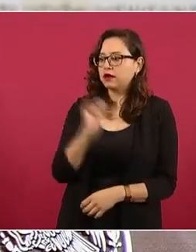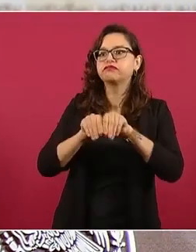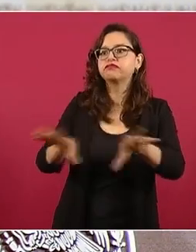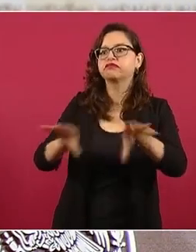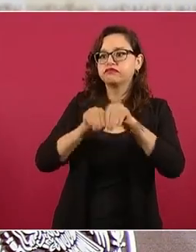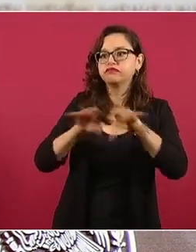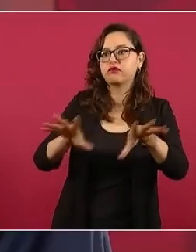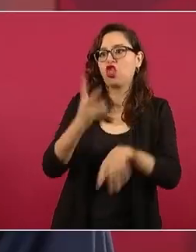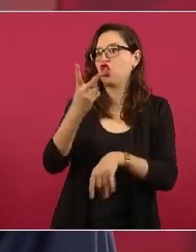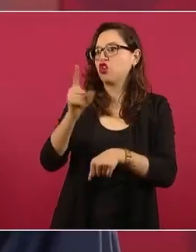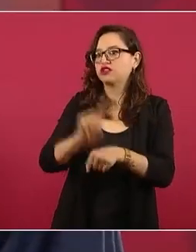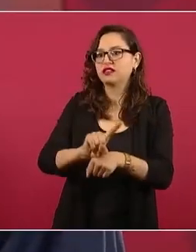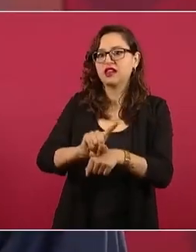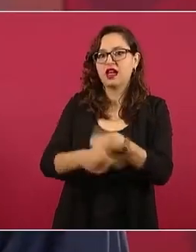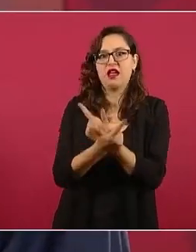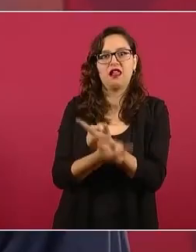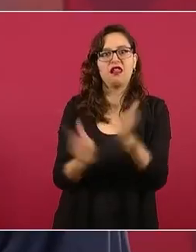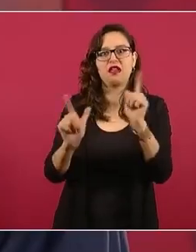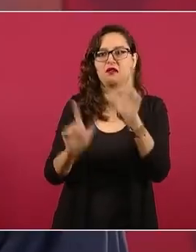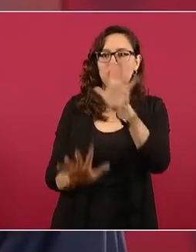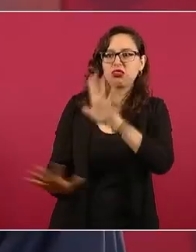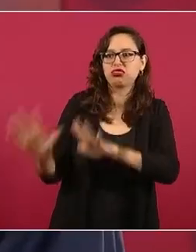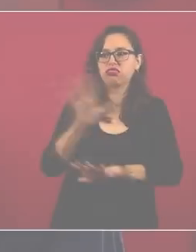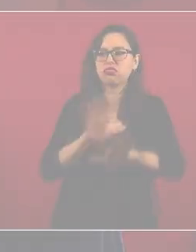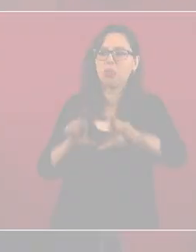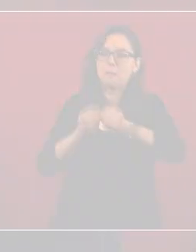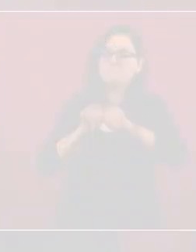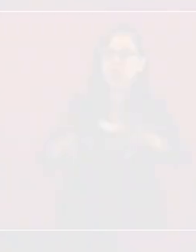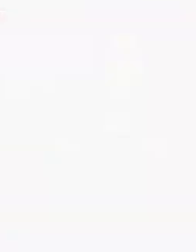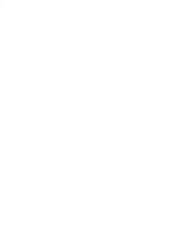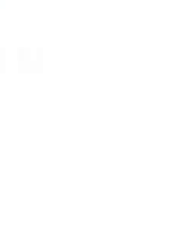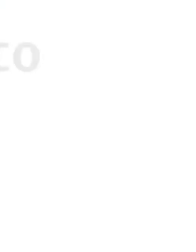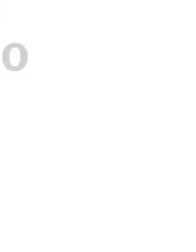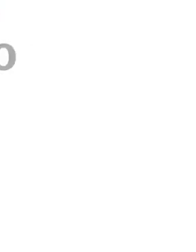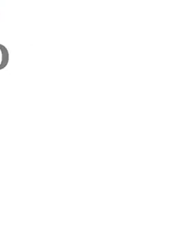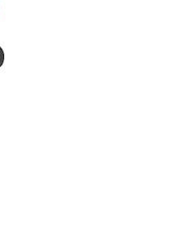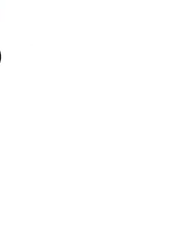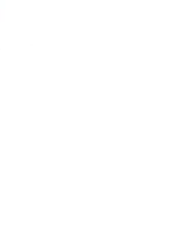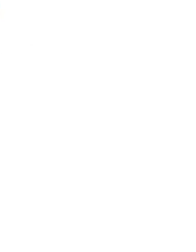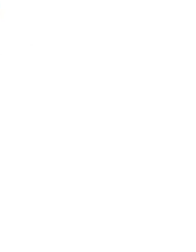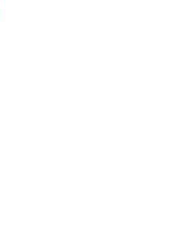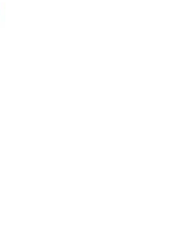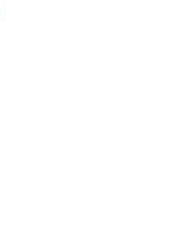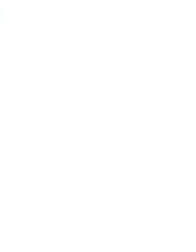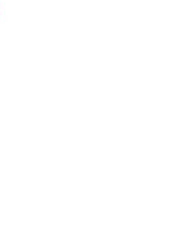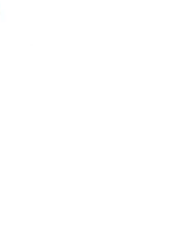manipular, distorsionar las cosas. Morena, la esperanza de México.